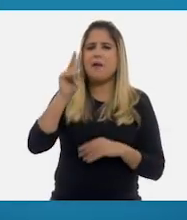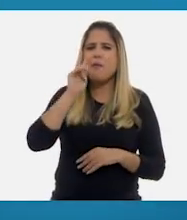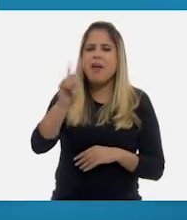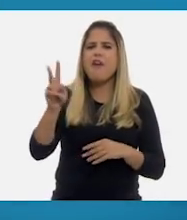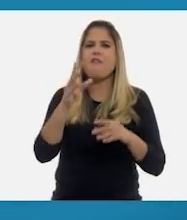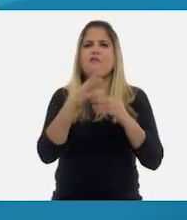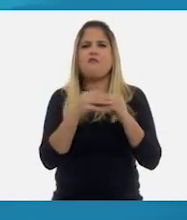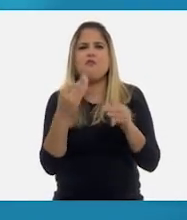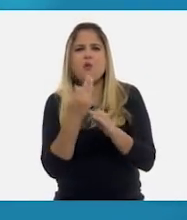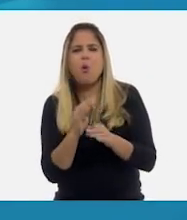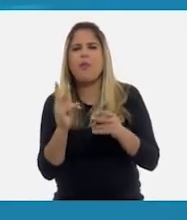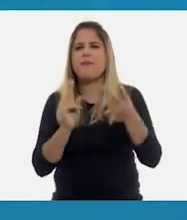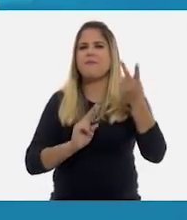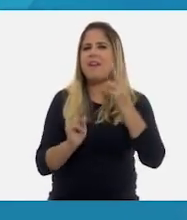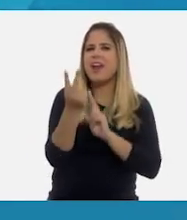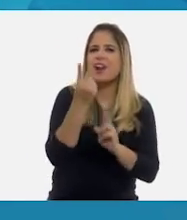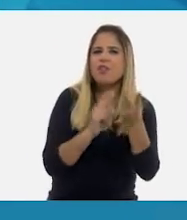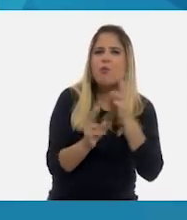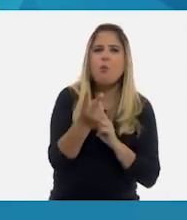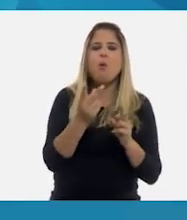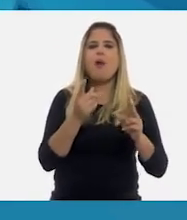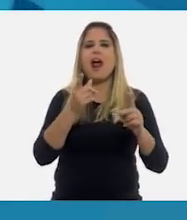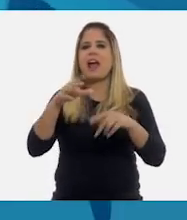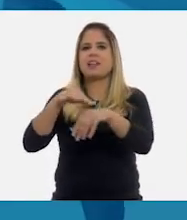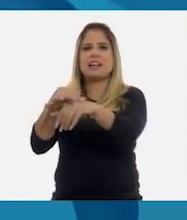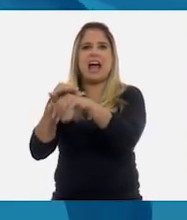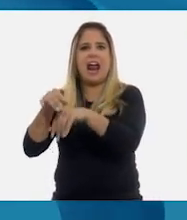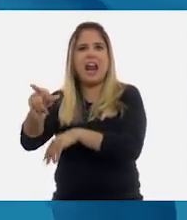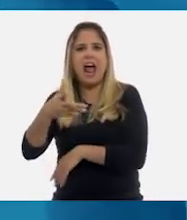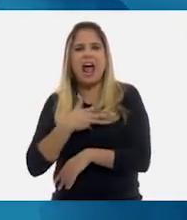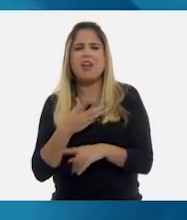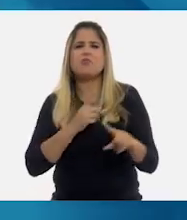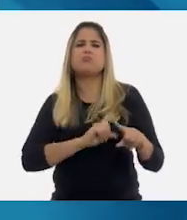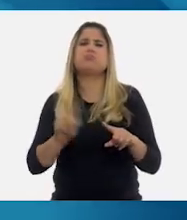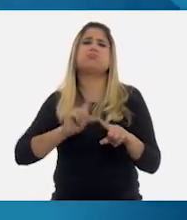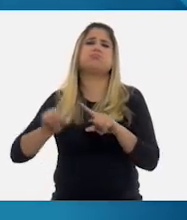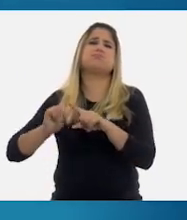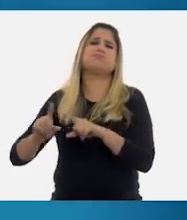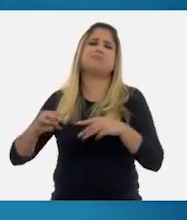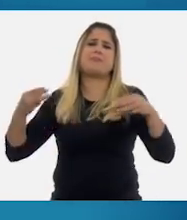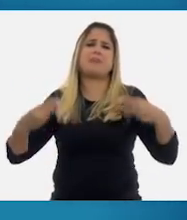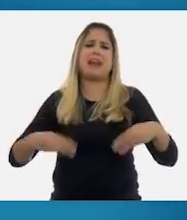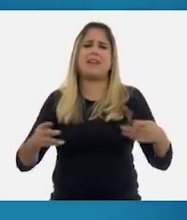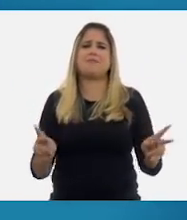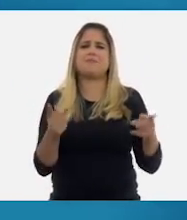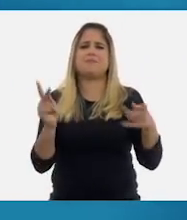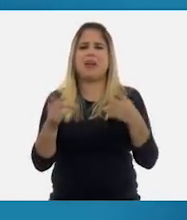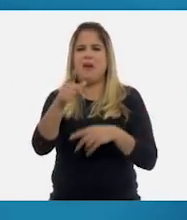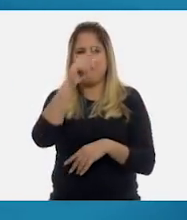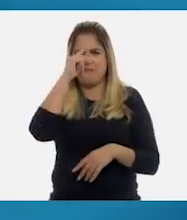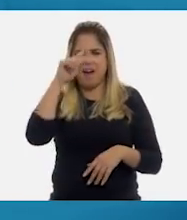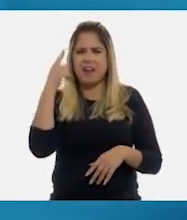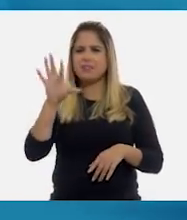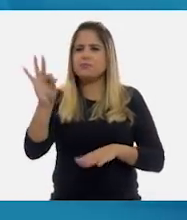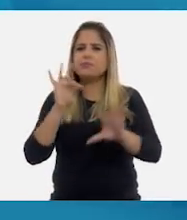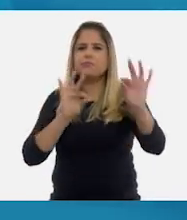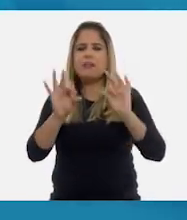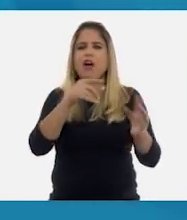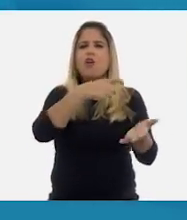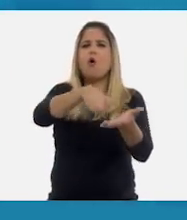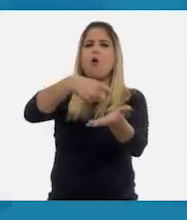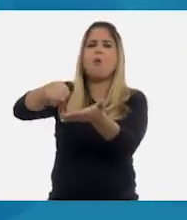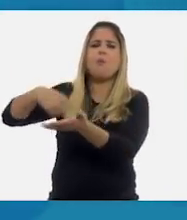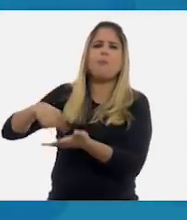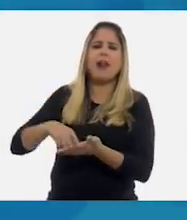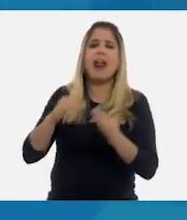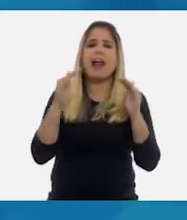frutas, verduras y la zona de carnicerías, etc. Es muy fácil seleccionar, comprar y llevar